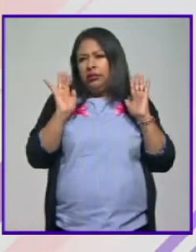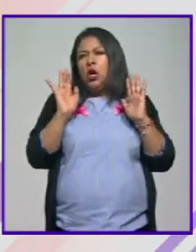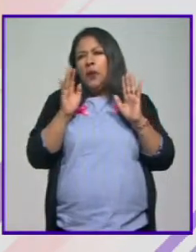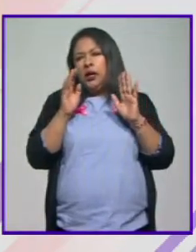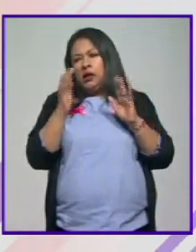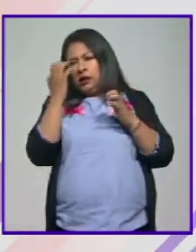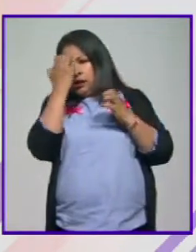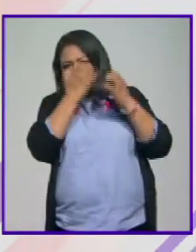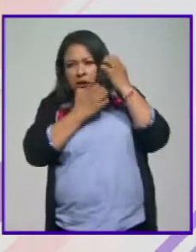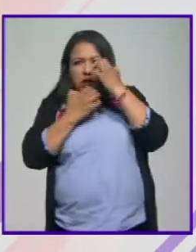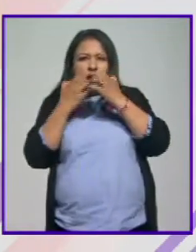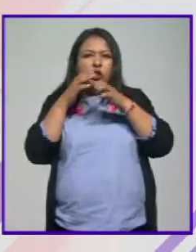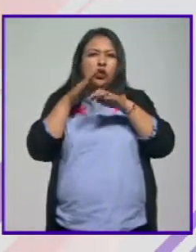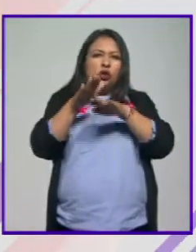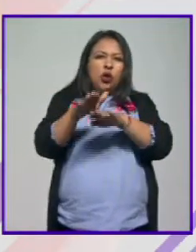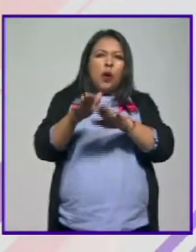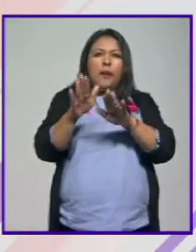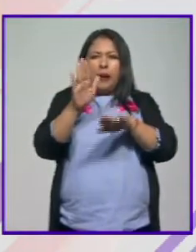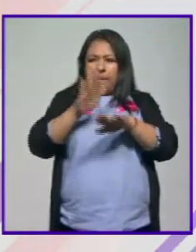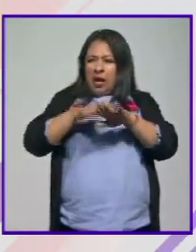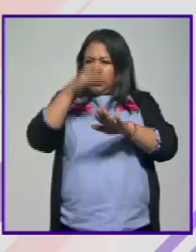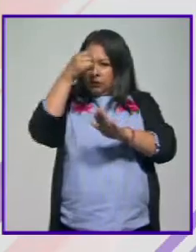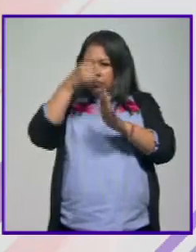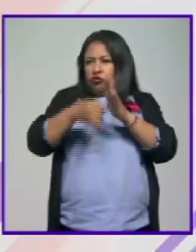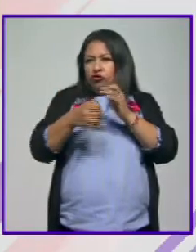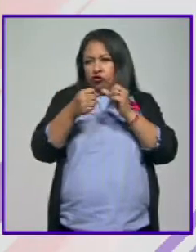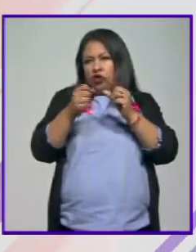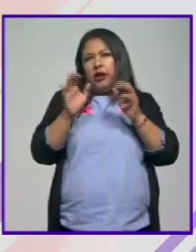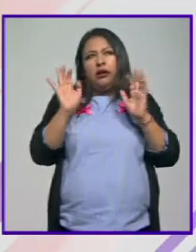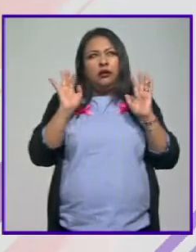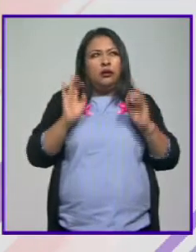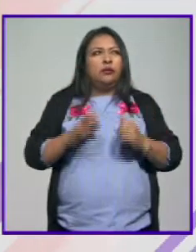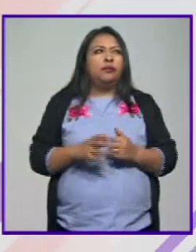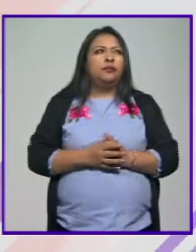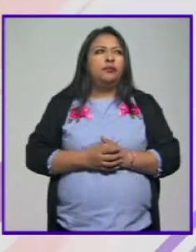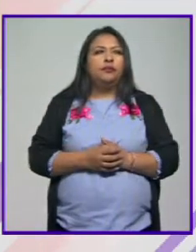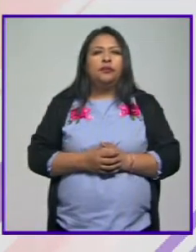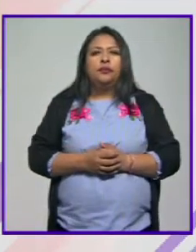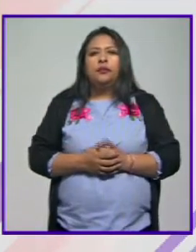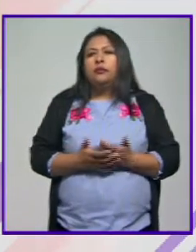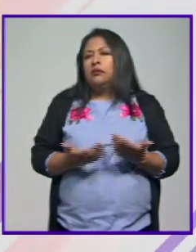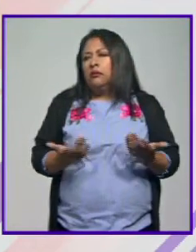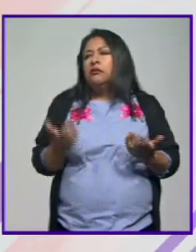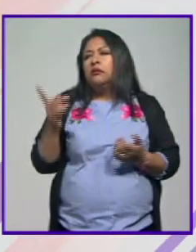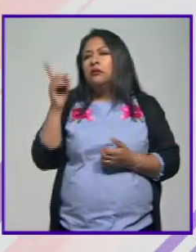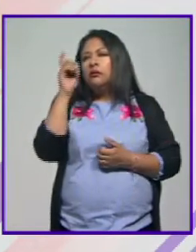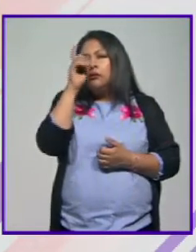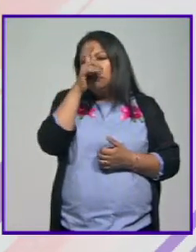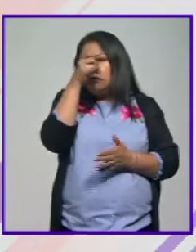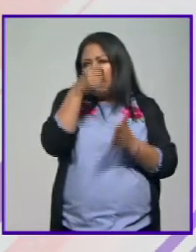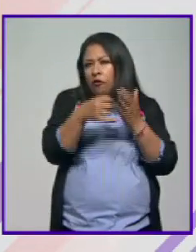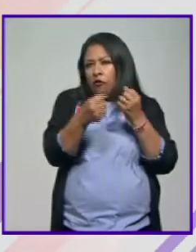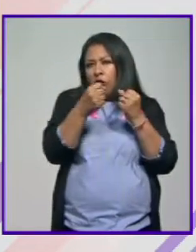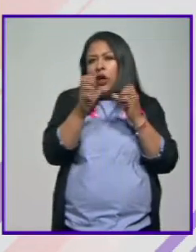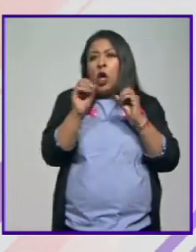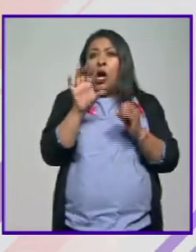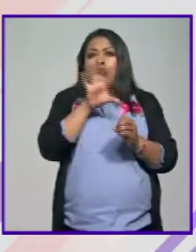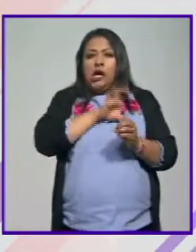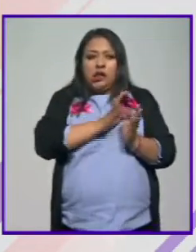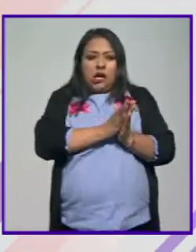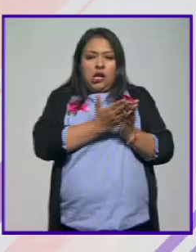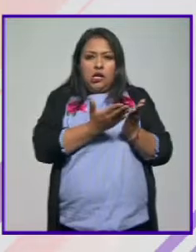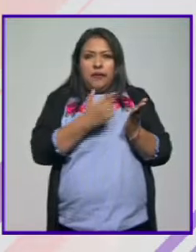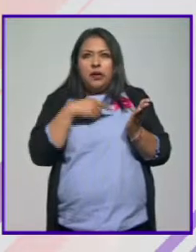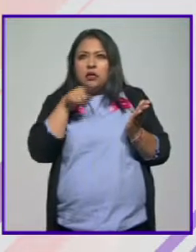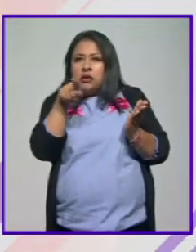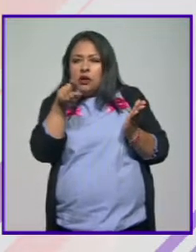un análisis le quiere hacer un análisis un poco más este ¿no? eh complejo o este o los fans de la novela ¿no? este